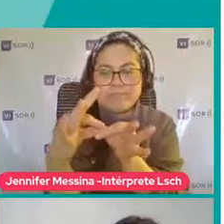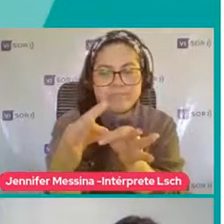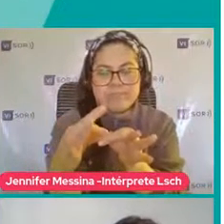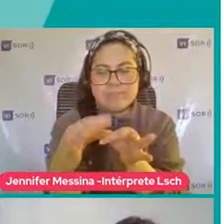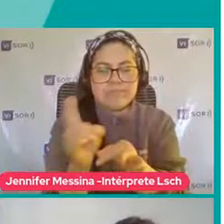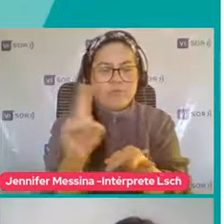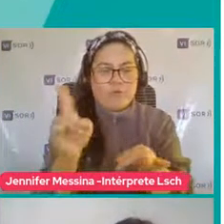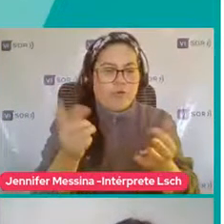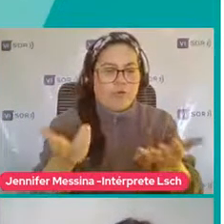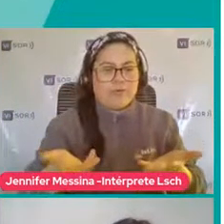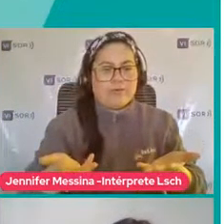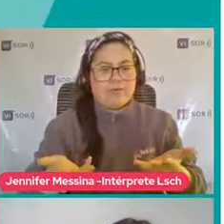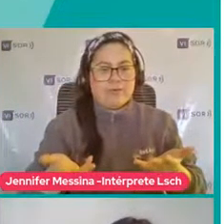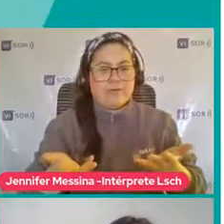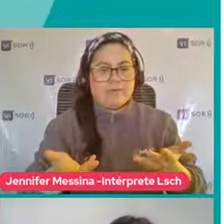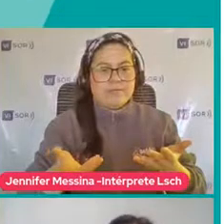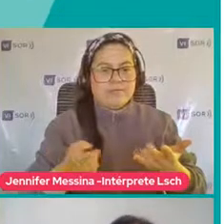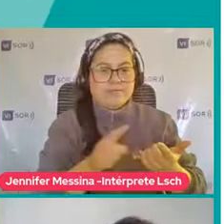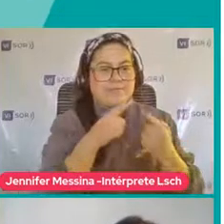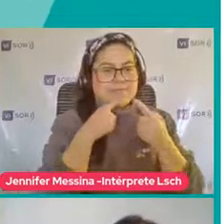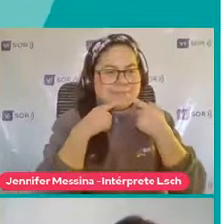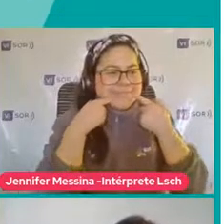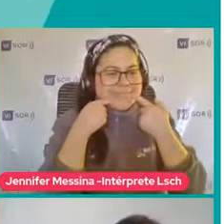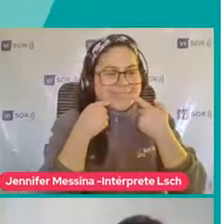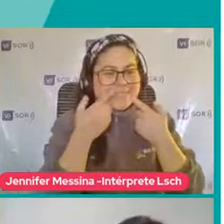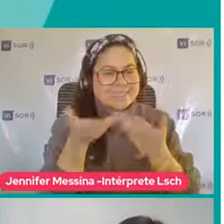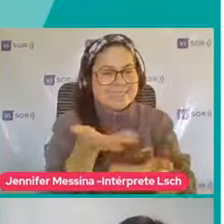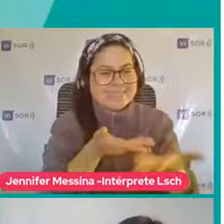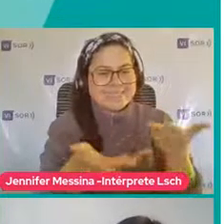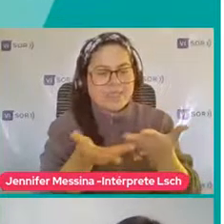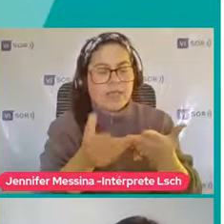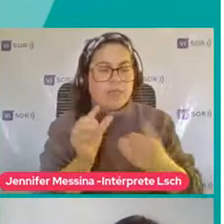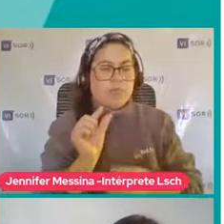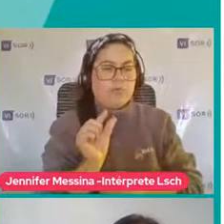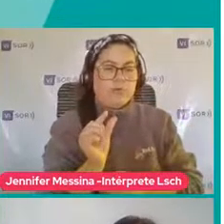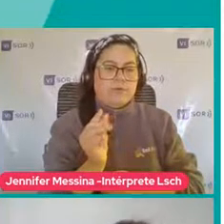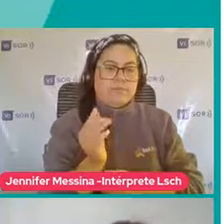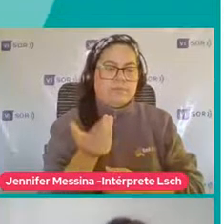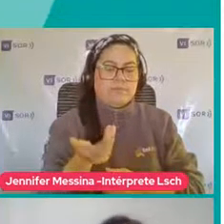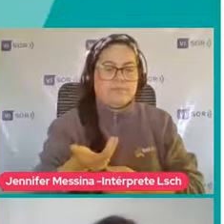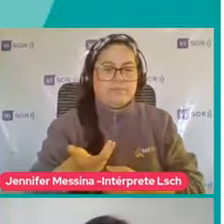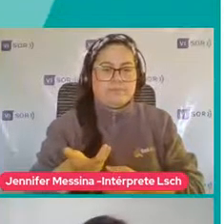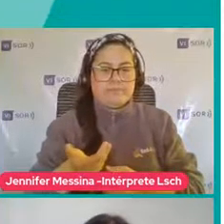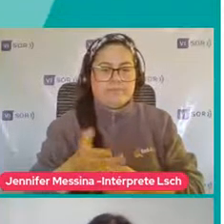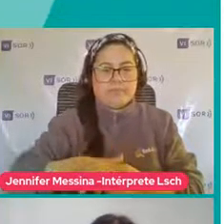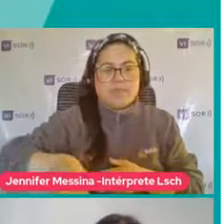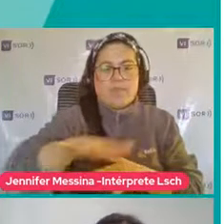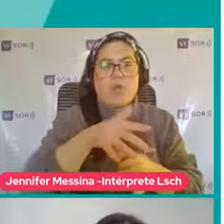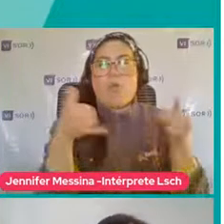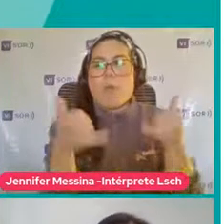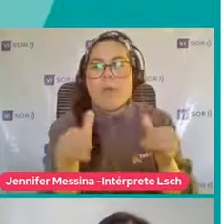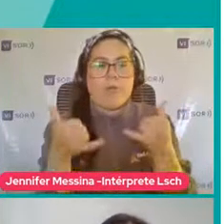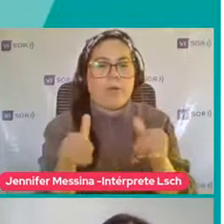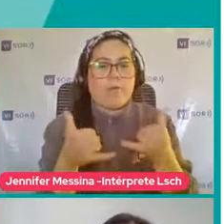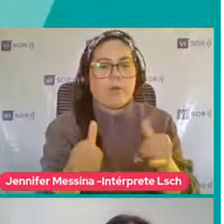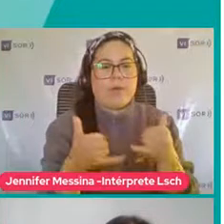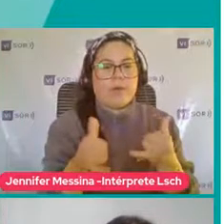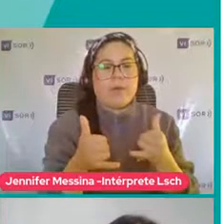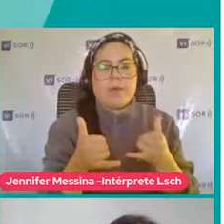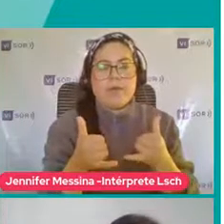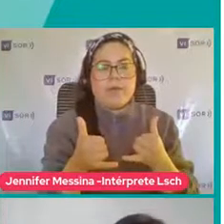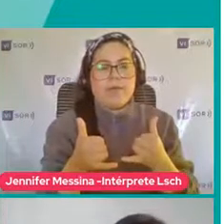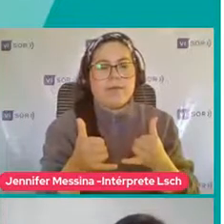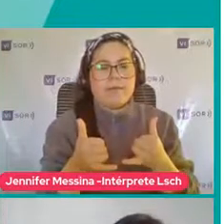Entonces normalmente Las sonrisas sociales Son súper Súper escasas ¿Ya? Lo están pasando Chancho Jugando a la tiña A la pinta